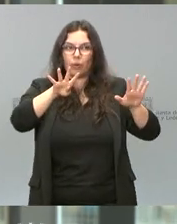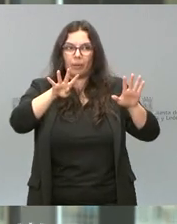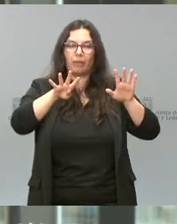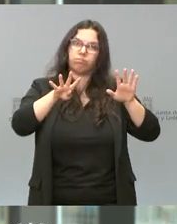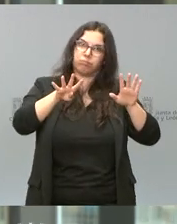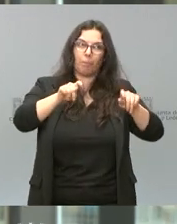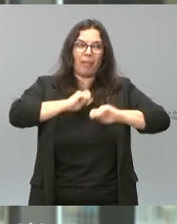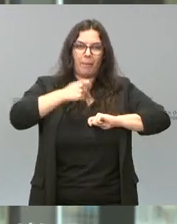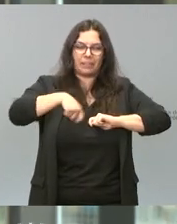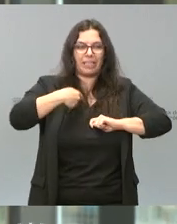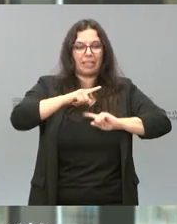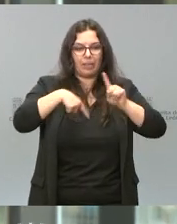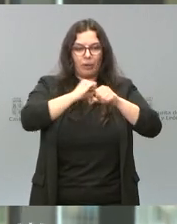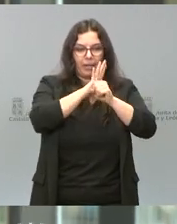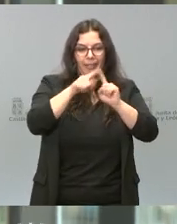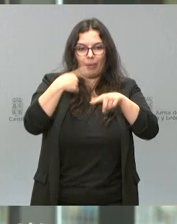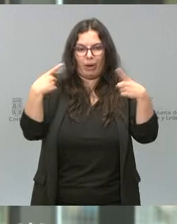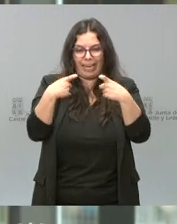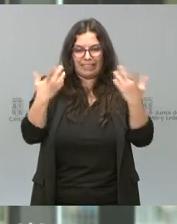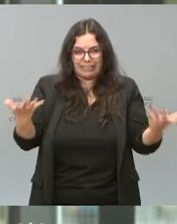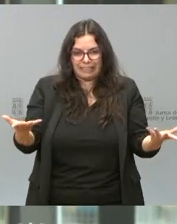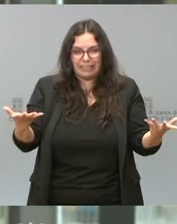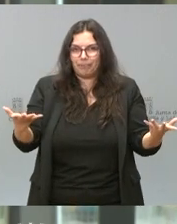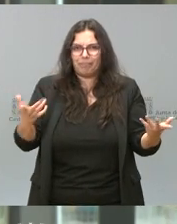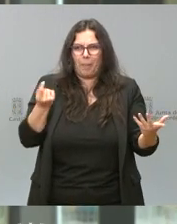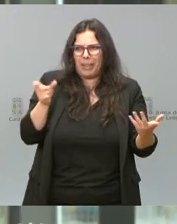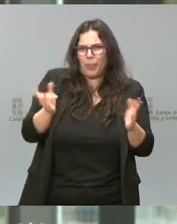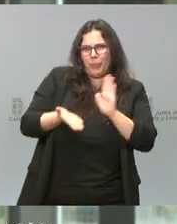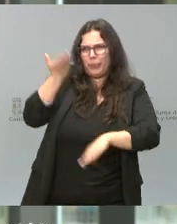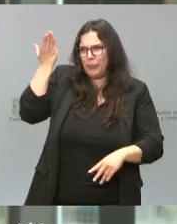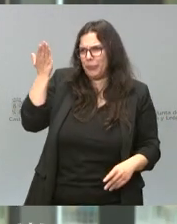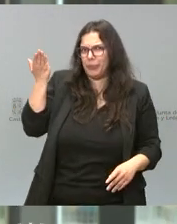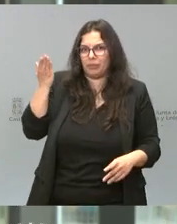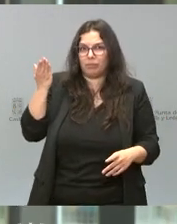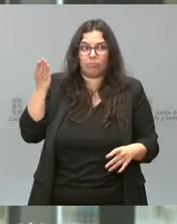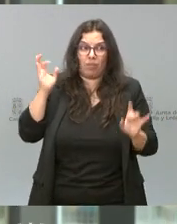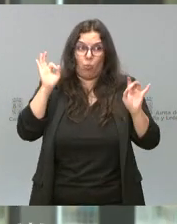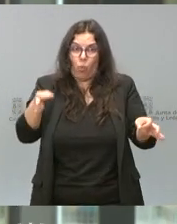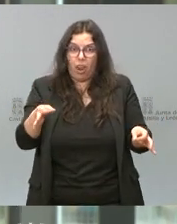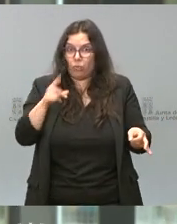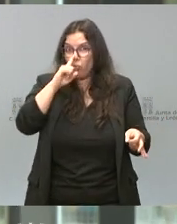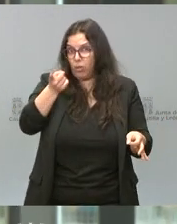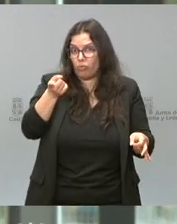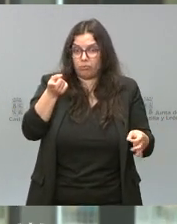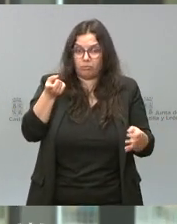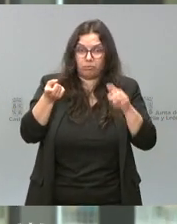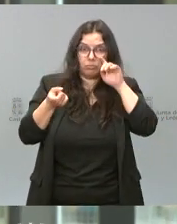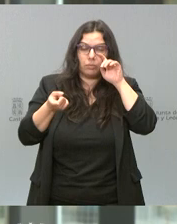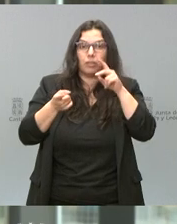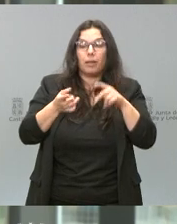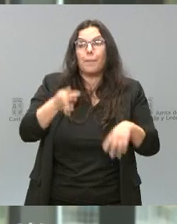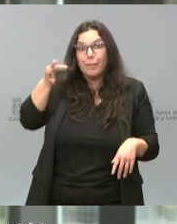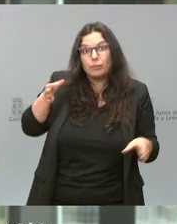COVID, después estalla la guerra de Ucrania. Precios disparados, algo que no ha cambiado en absoluto durante todo el último año. Y la